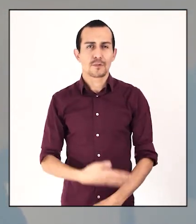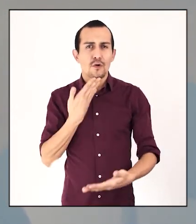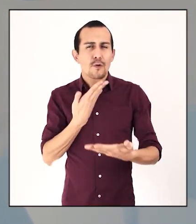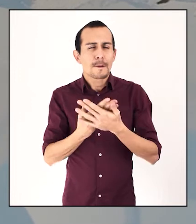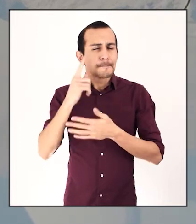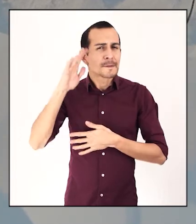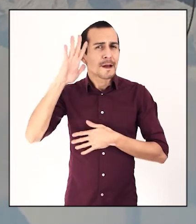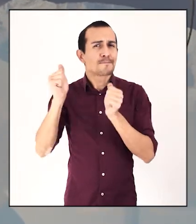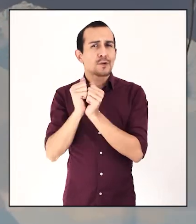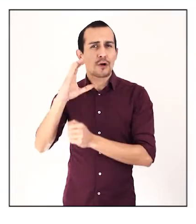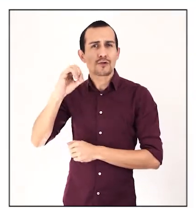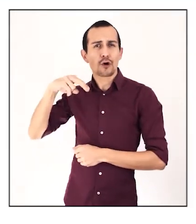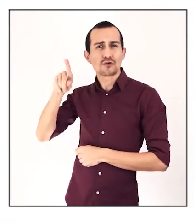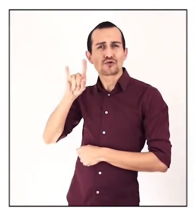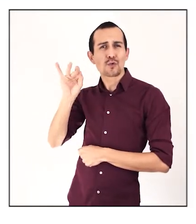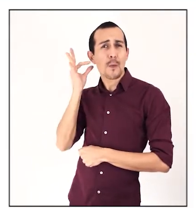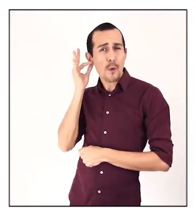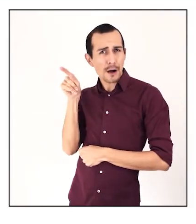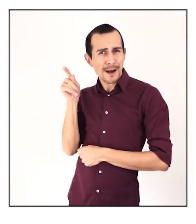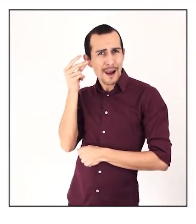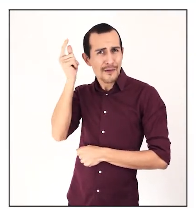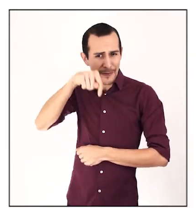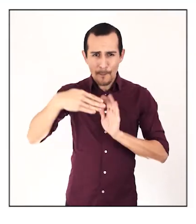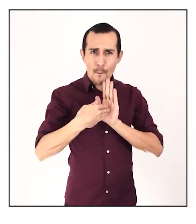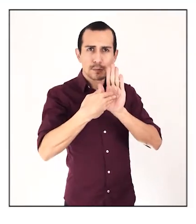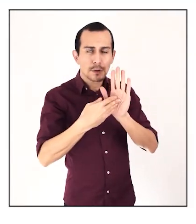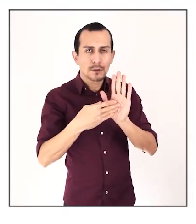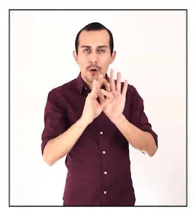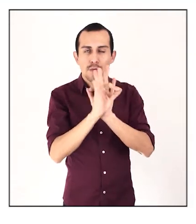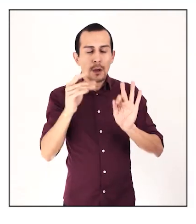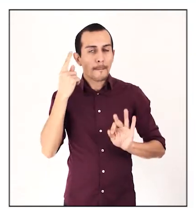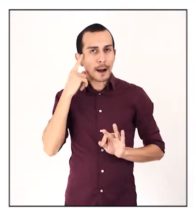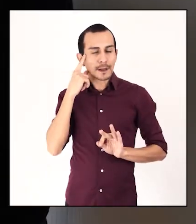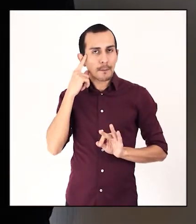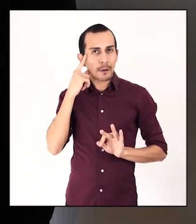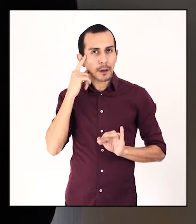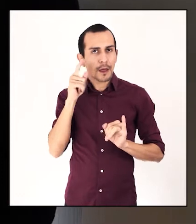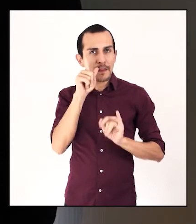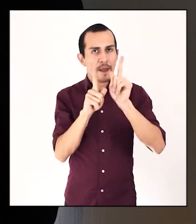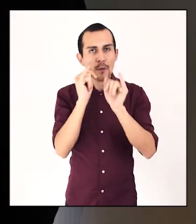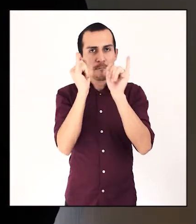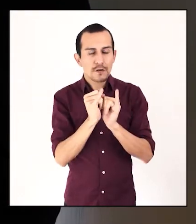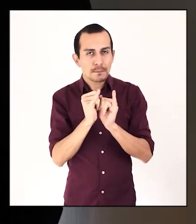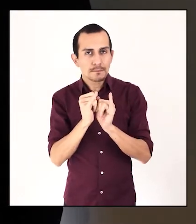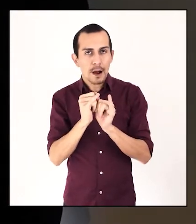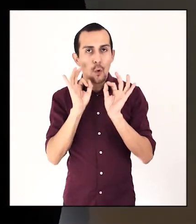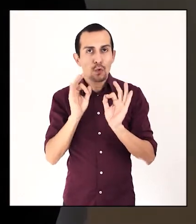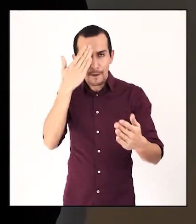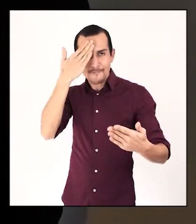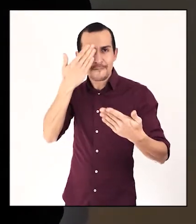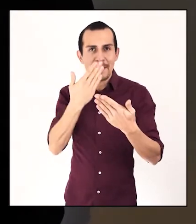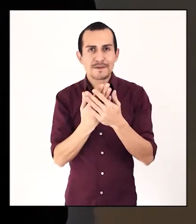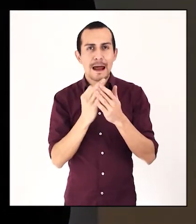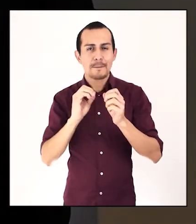Cuando imaginamos con consuelo la idea de esta exposición, nunca imaginamos que en cierto sentido íbamos a